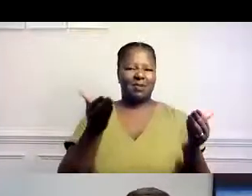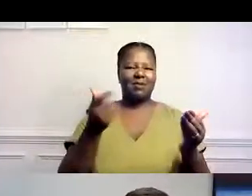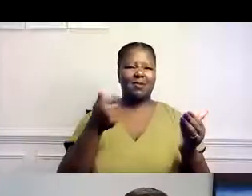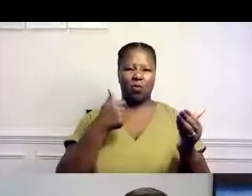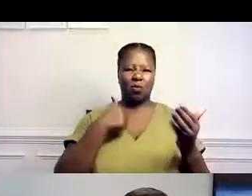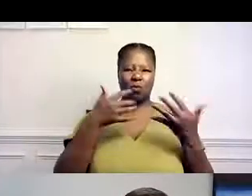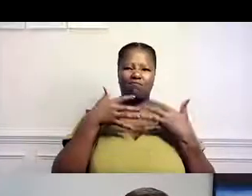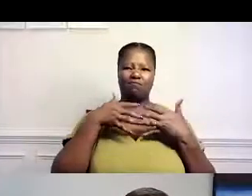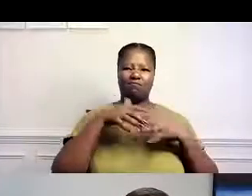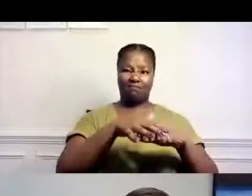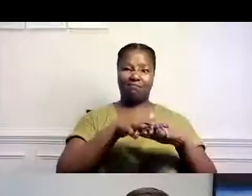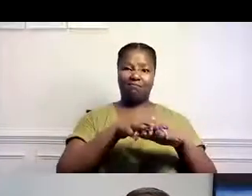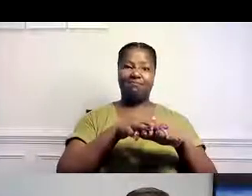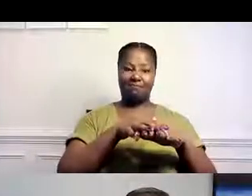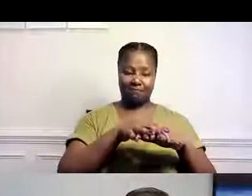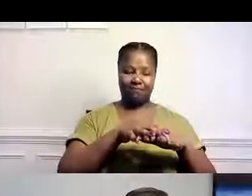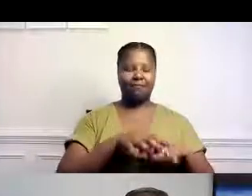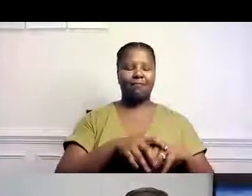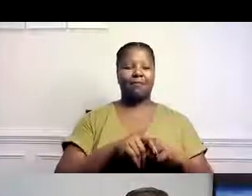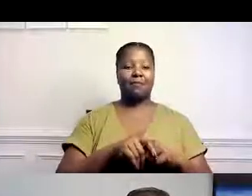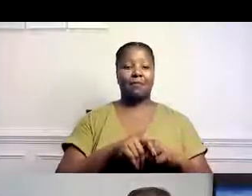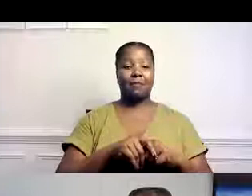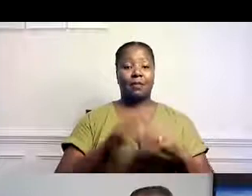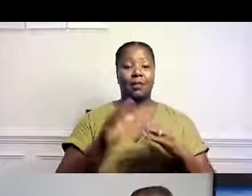implementaron y fueron excelentes.